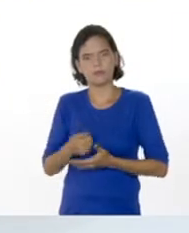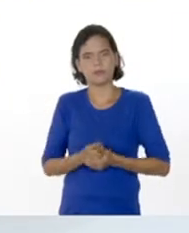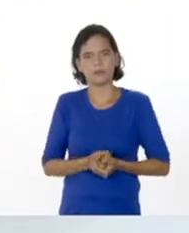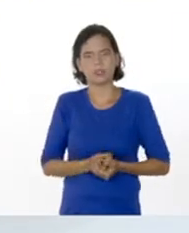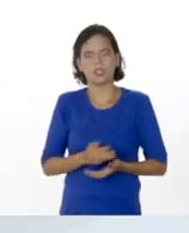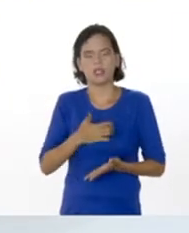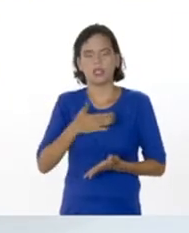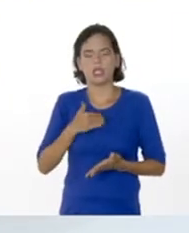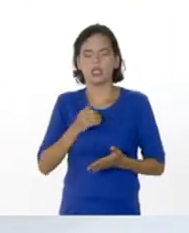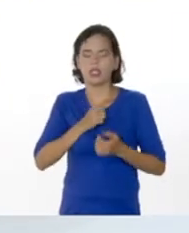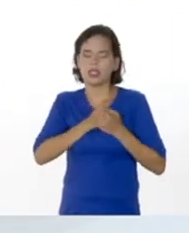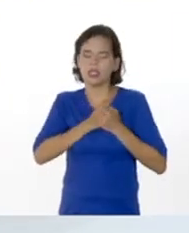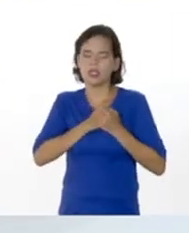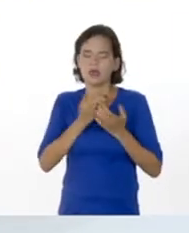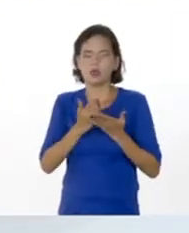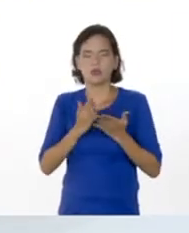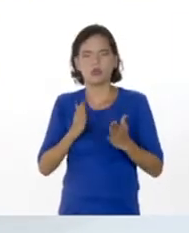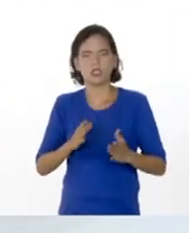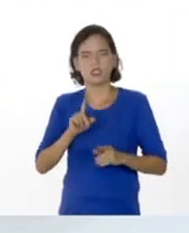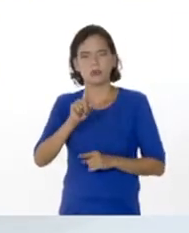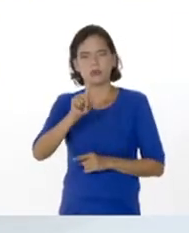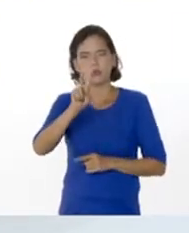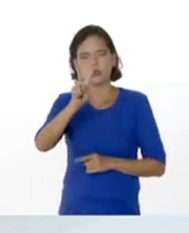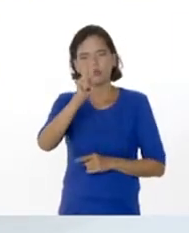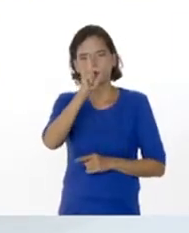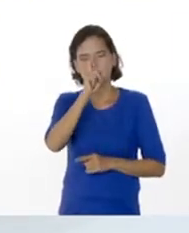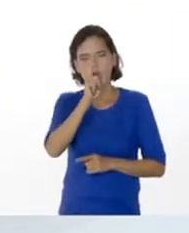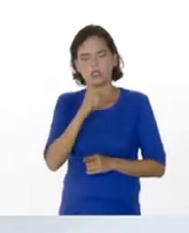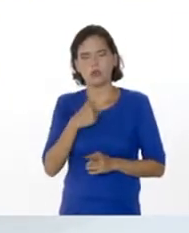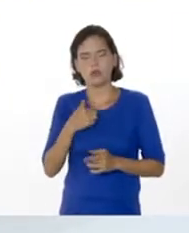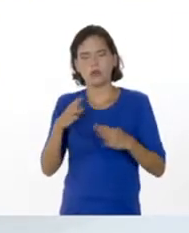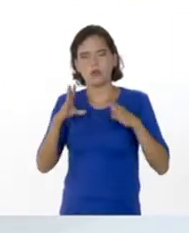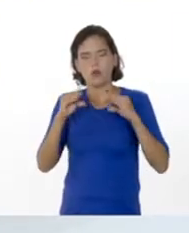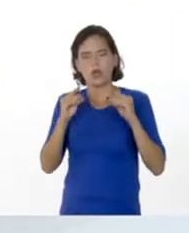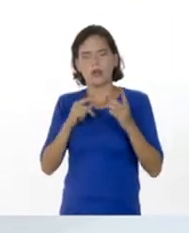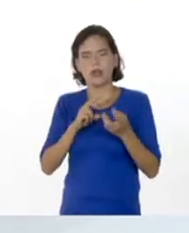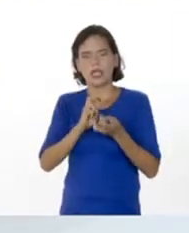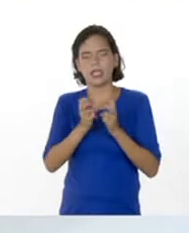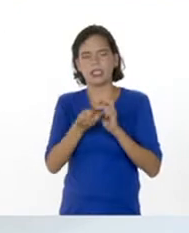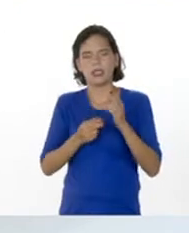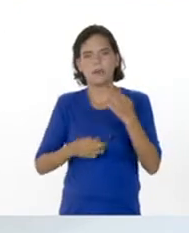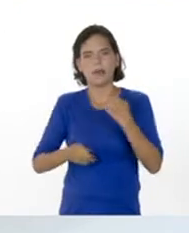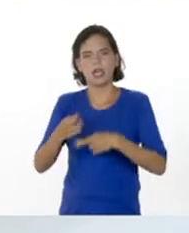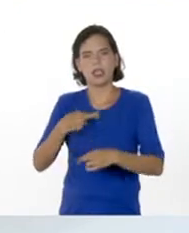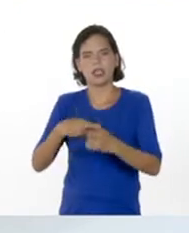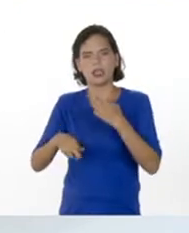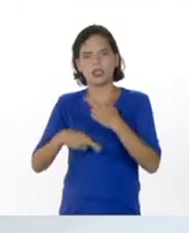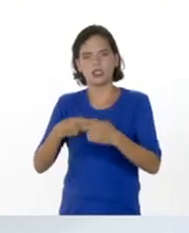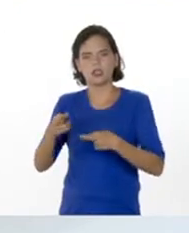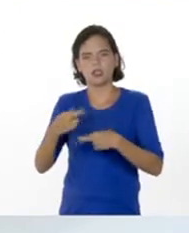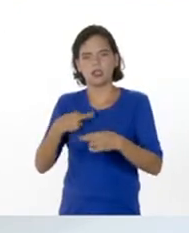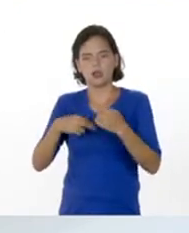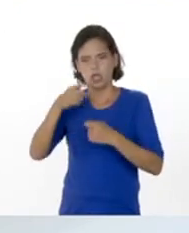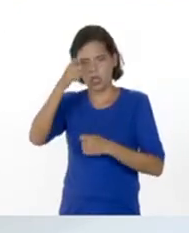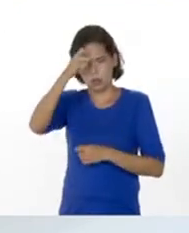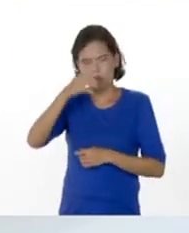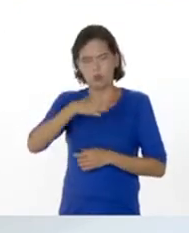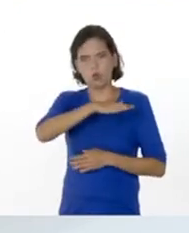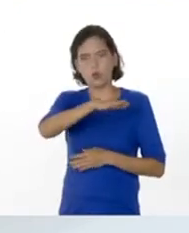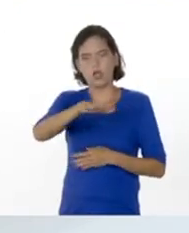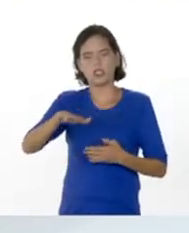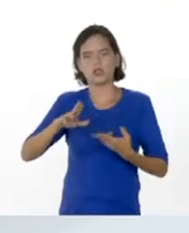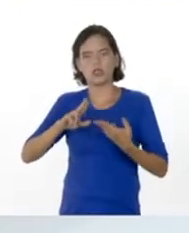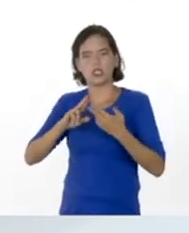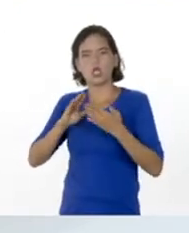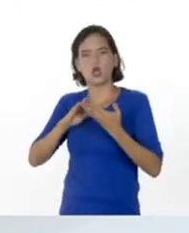Queridos estudiantes de primero y segundo año. Hoy vamos a tratar el tema relacionado a lo que es poblaciones, comunidad